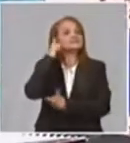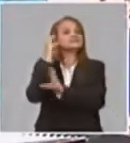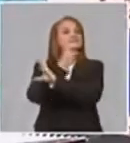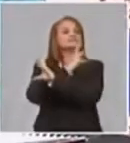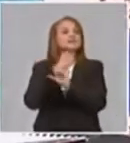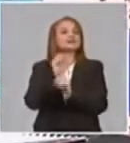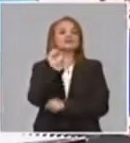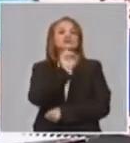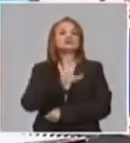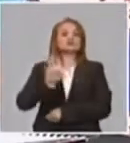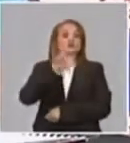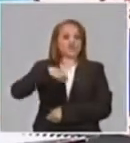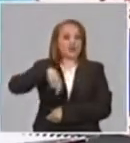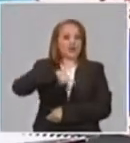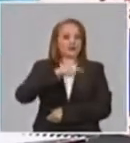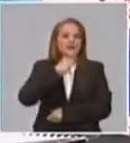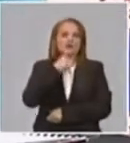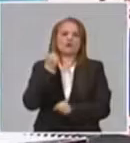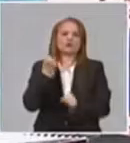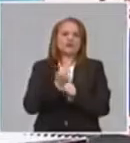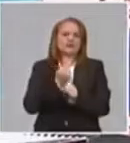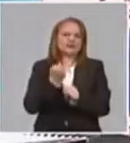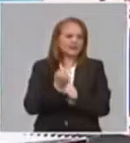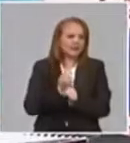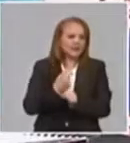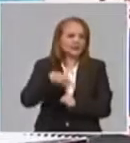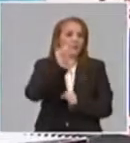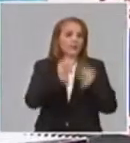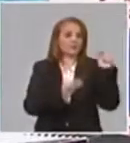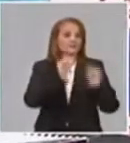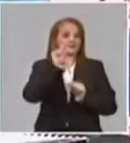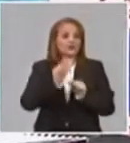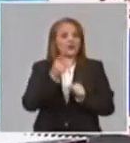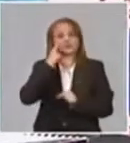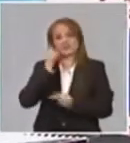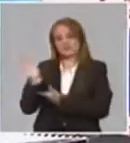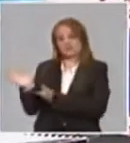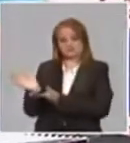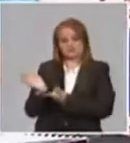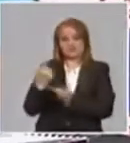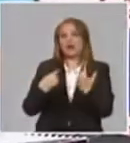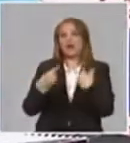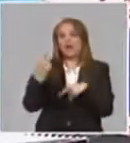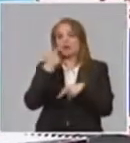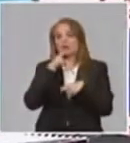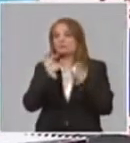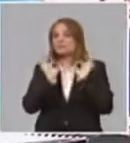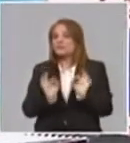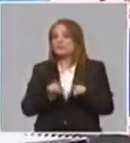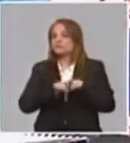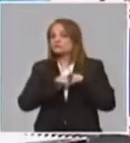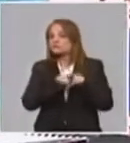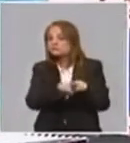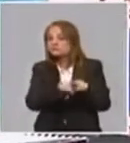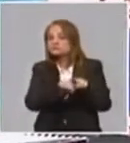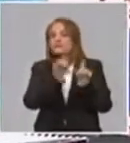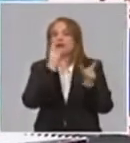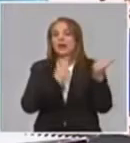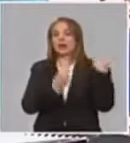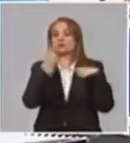y humanísticas, cómo están participando, porque además de lo que se ha presentado aquí, en paralelo los científicos sociales